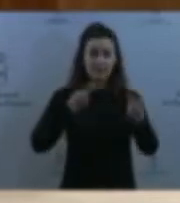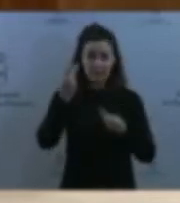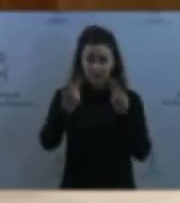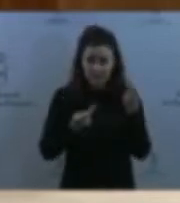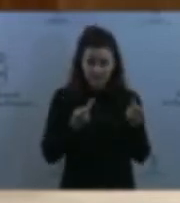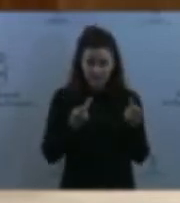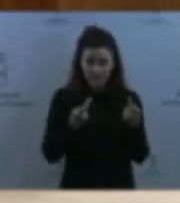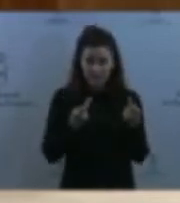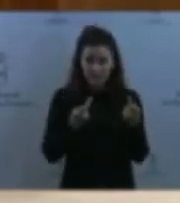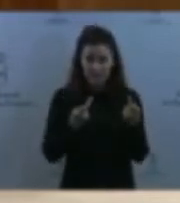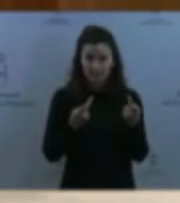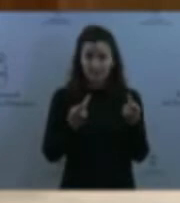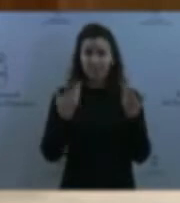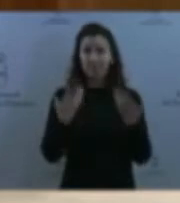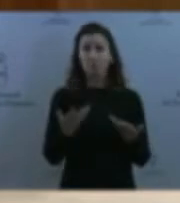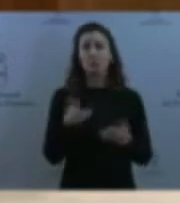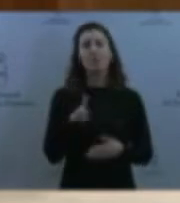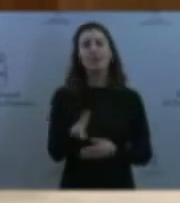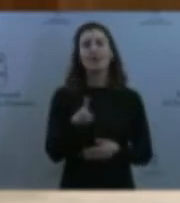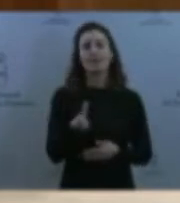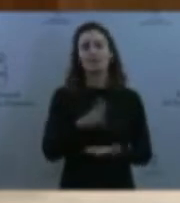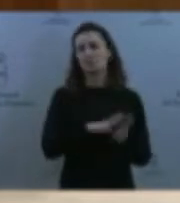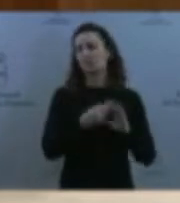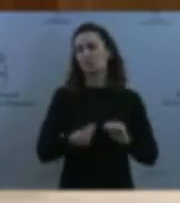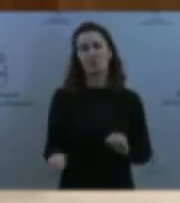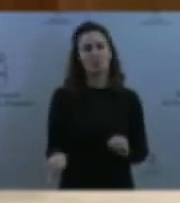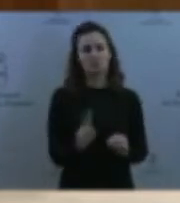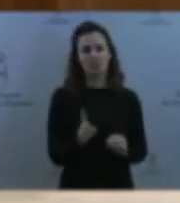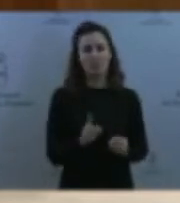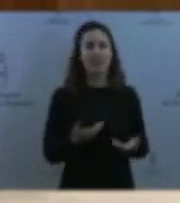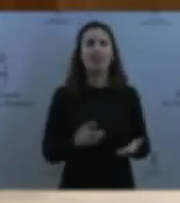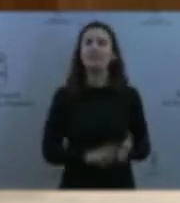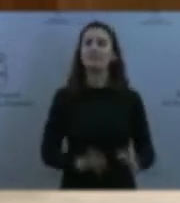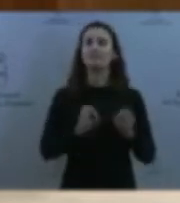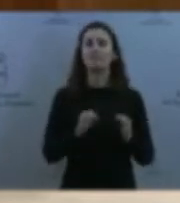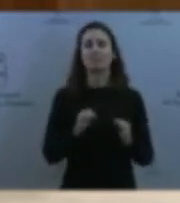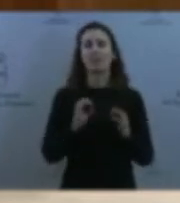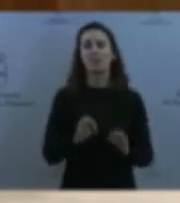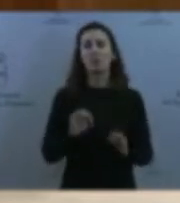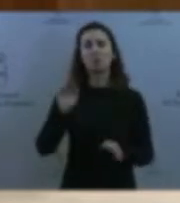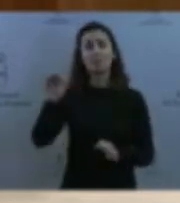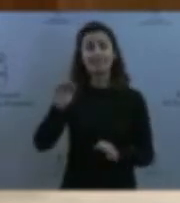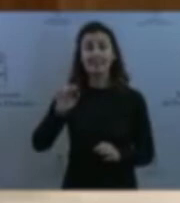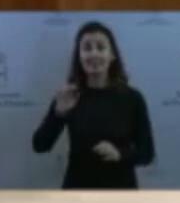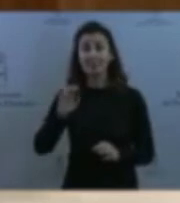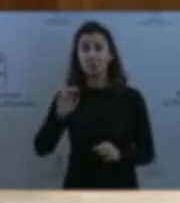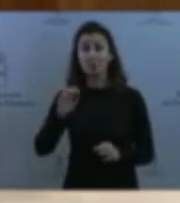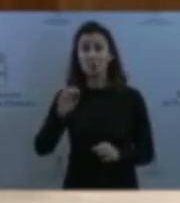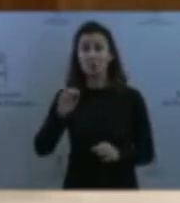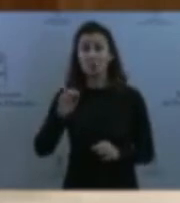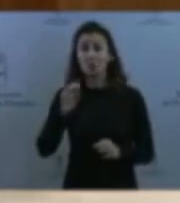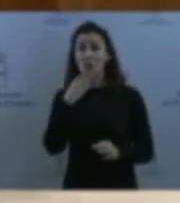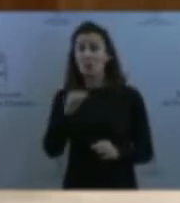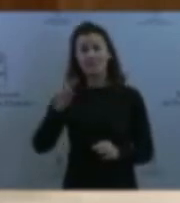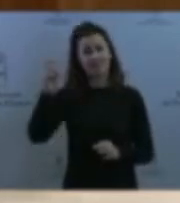que nos aplican y que, muy especialmente en los menores extranjeros, no acompañados, pues, más. Son numerosas las